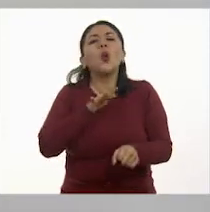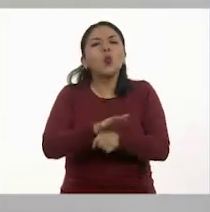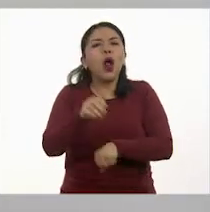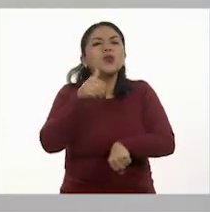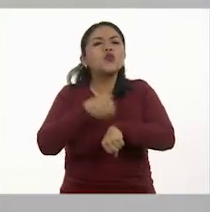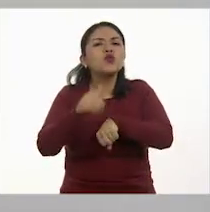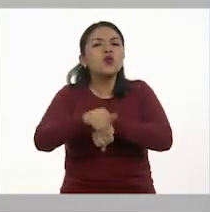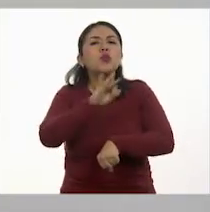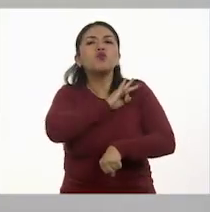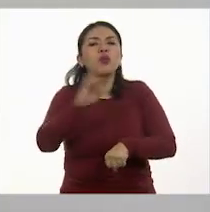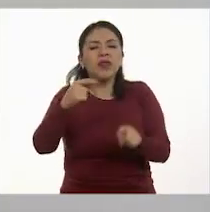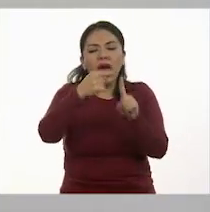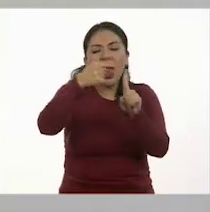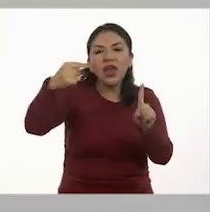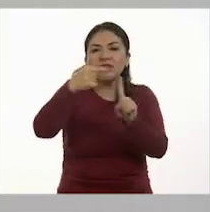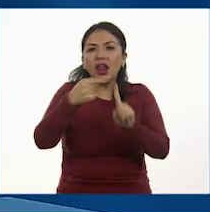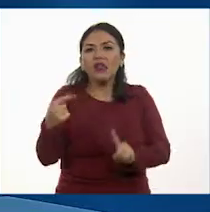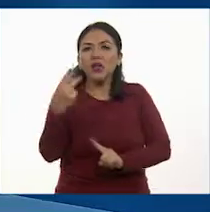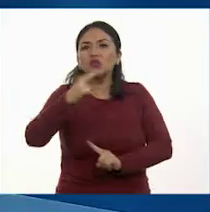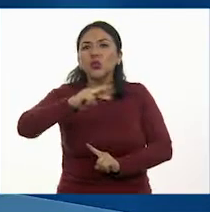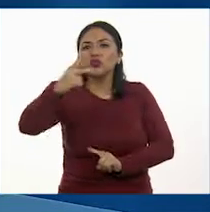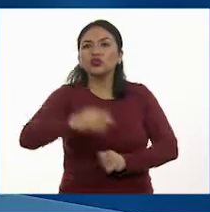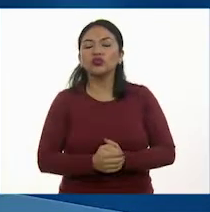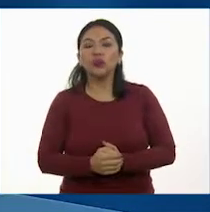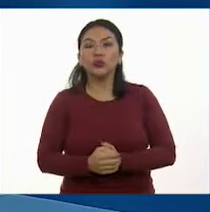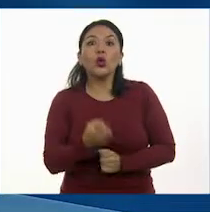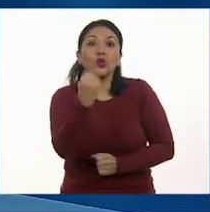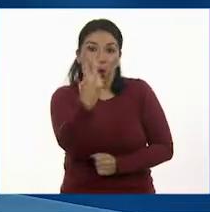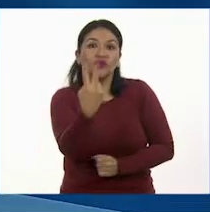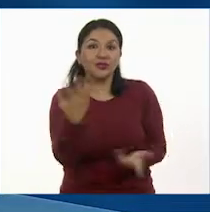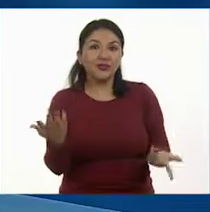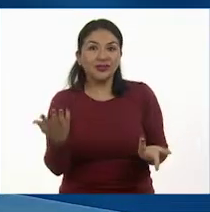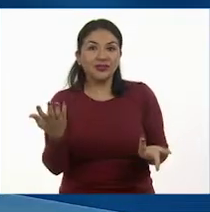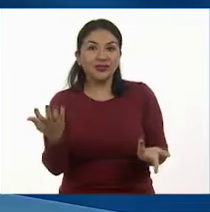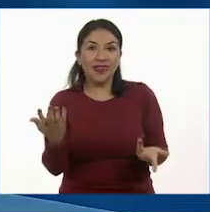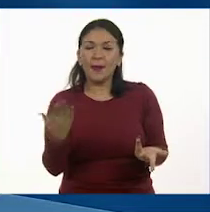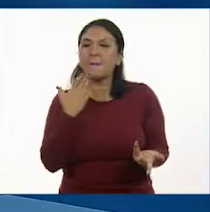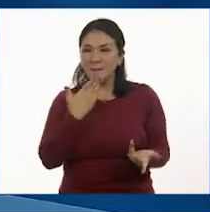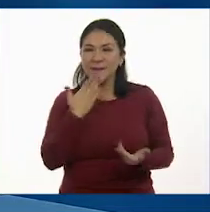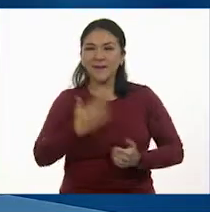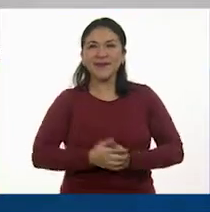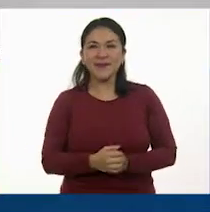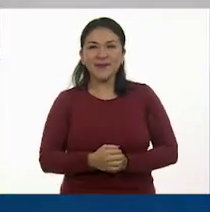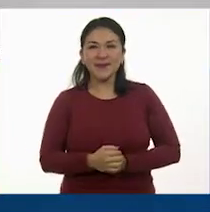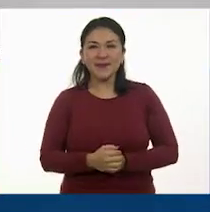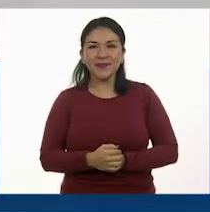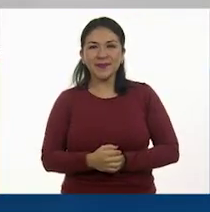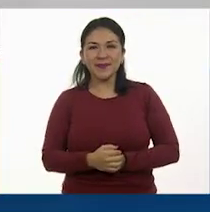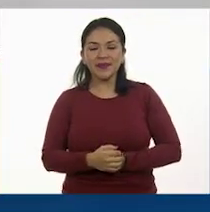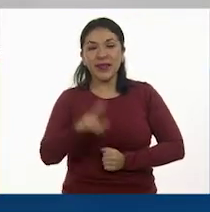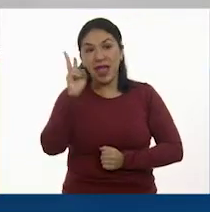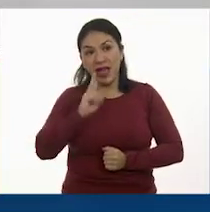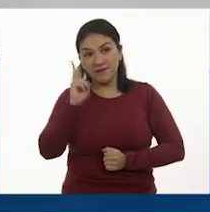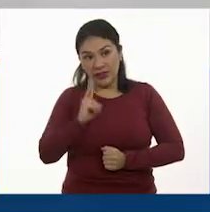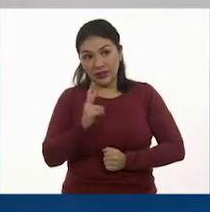podríamos dividir ambos? Entre dos. Muy bien. Vamos a dividirlo.